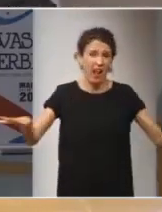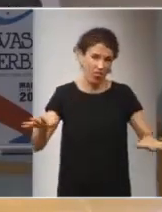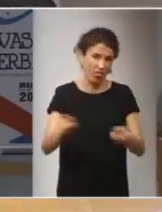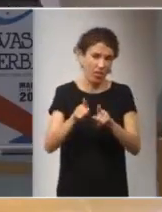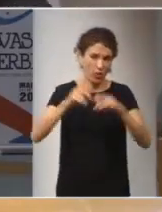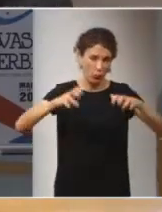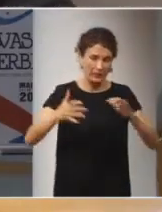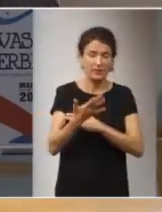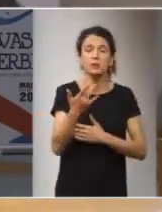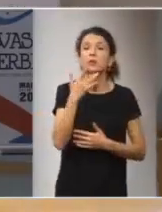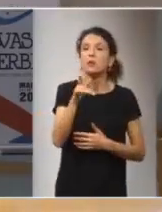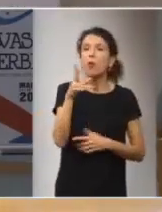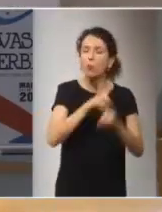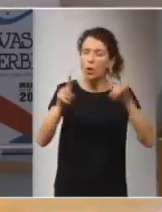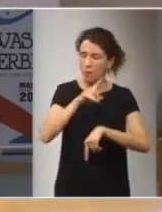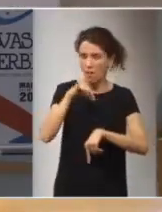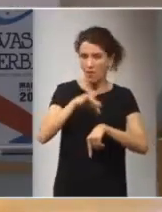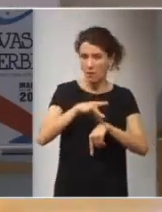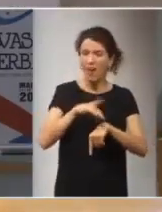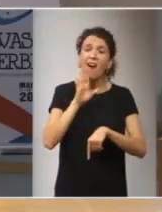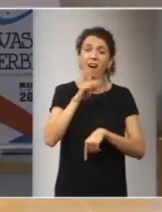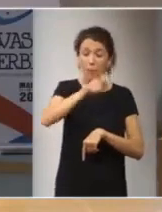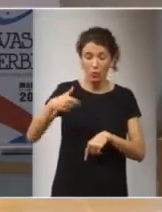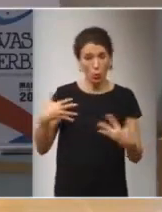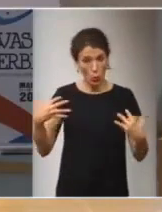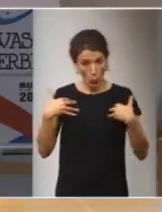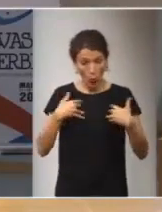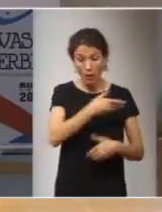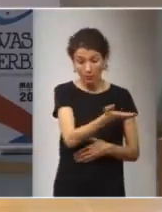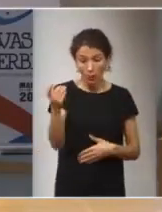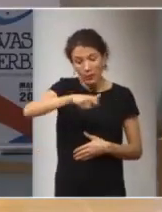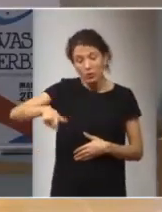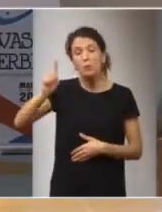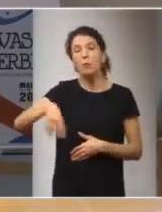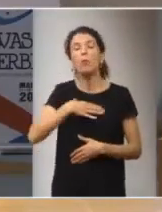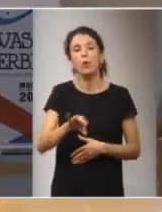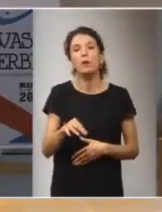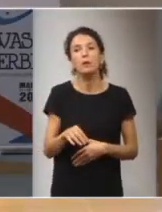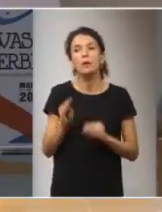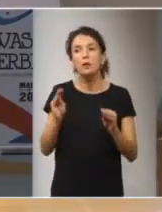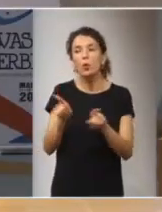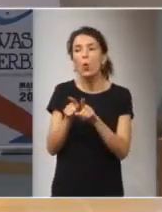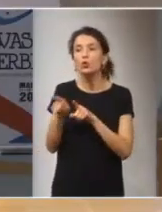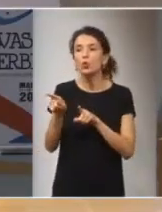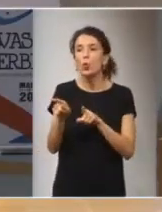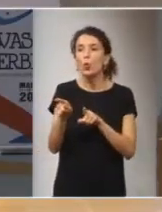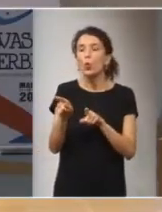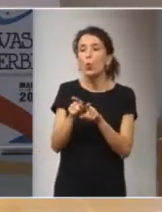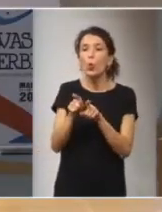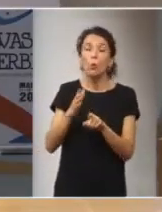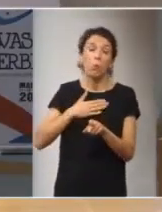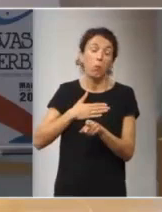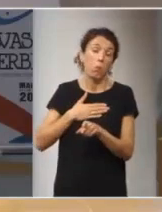este drama clínico que sufren estas personas esas personas también van a ver su patrimonio